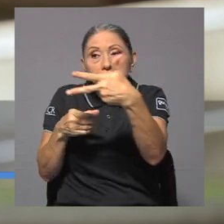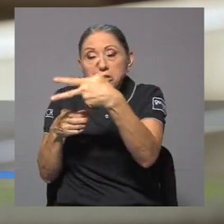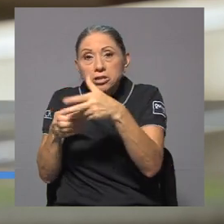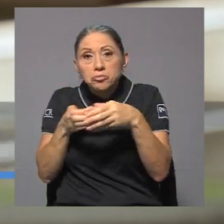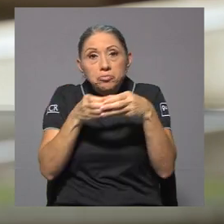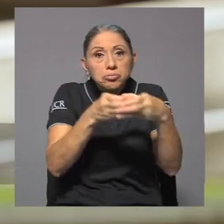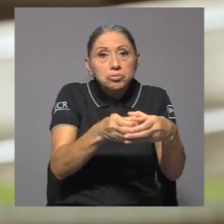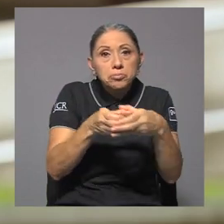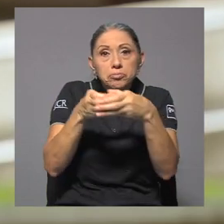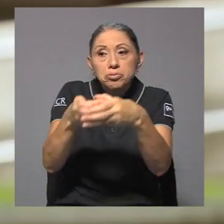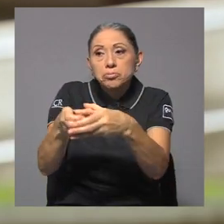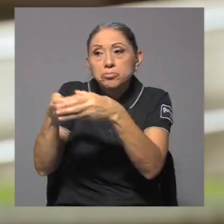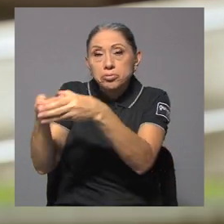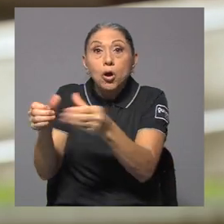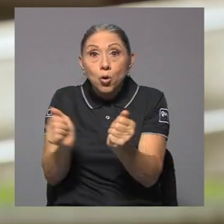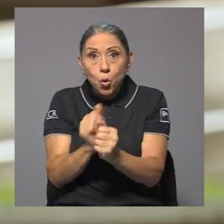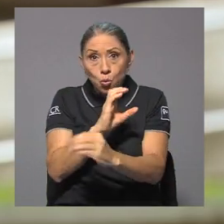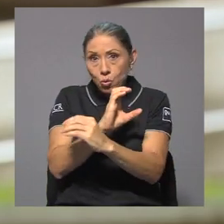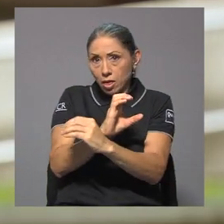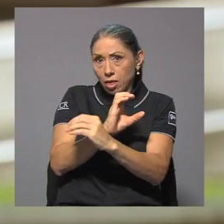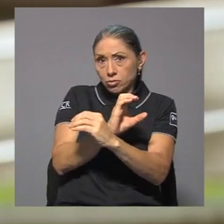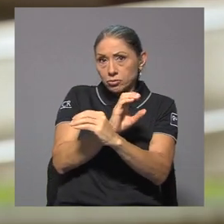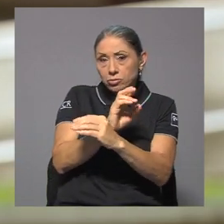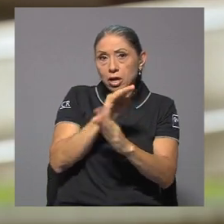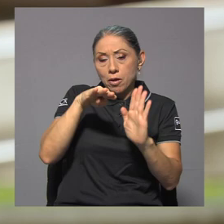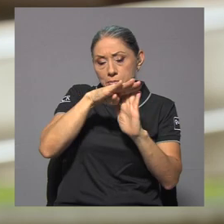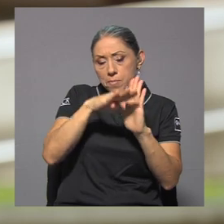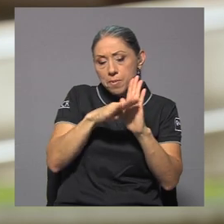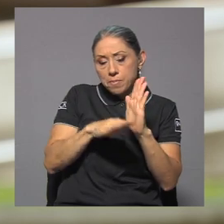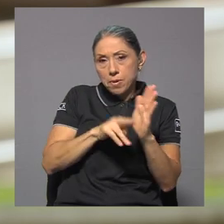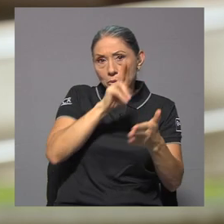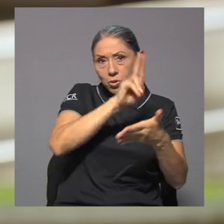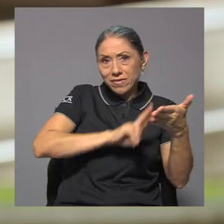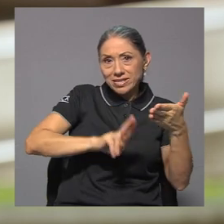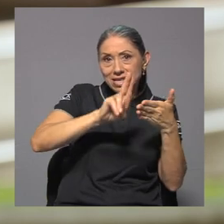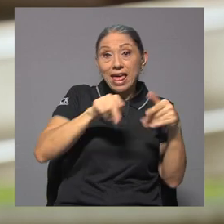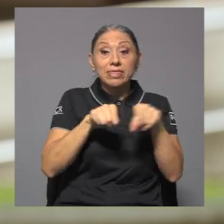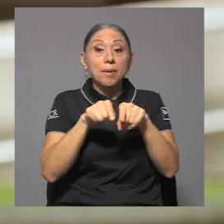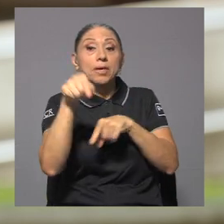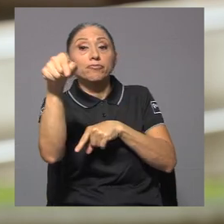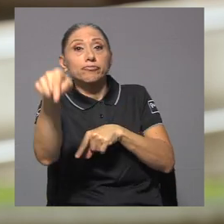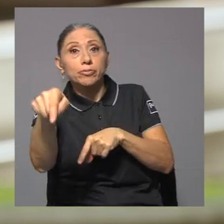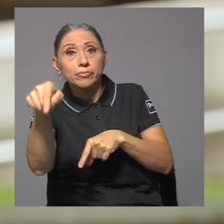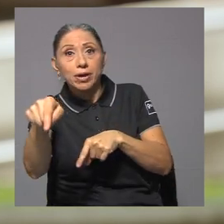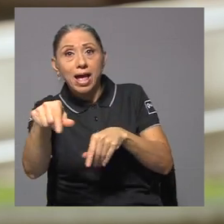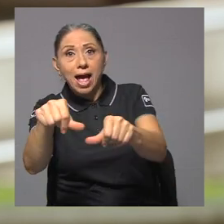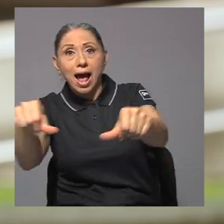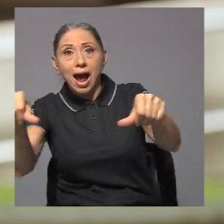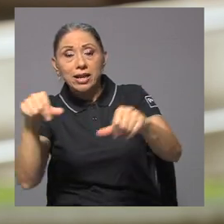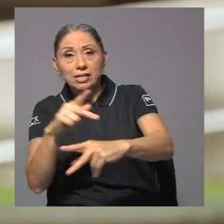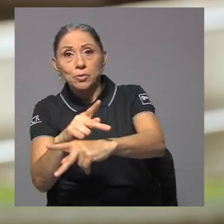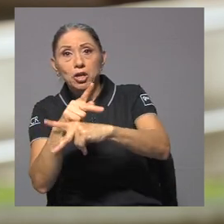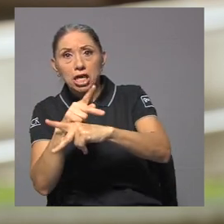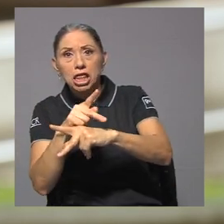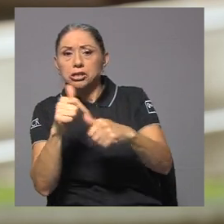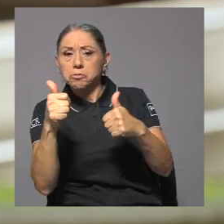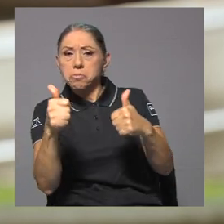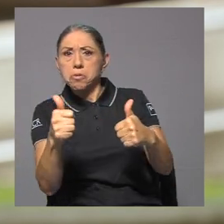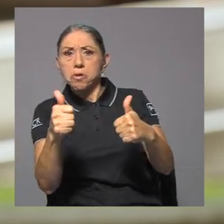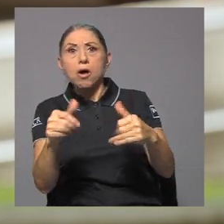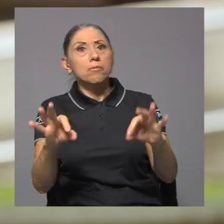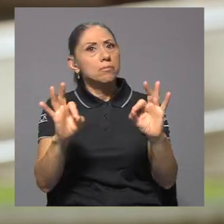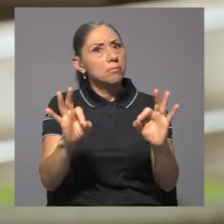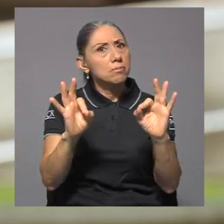con todos los protocolos que estaban establecidos, tanto por la universidad como por las áreas protegidas, ¿verdad? Y por dicha nos ha ido muy bien,